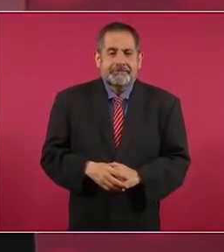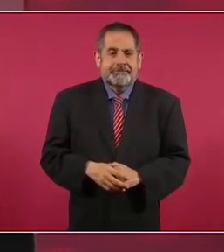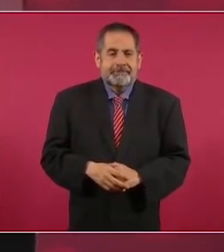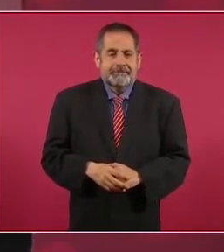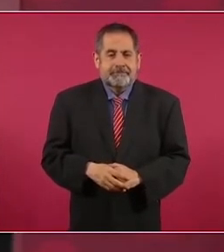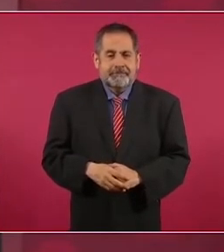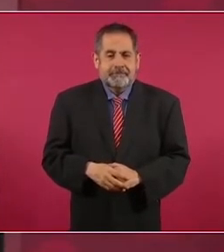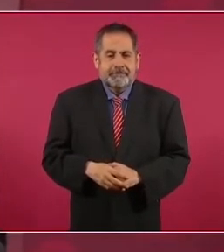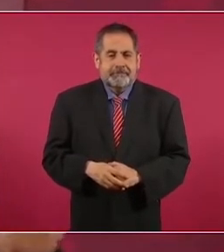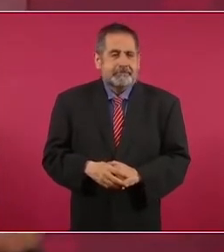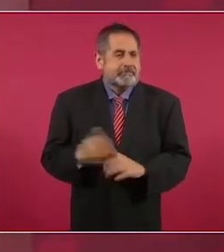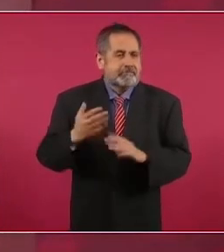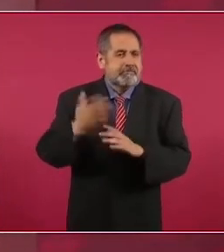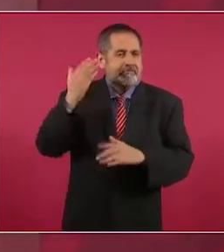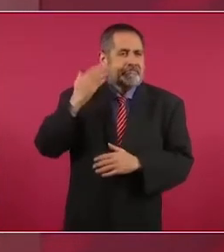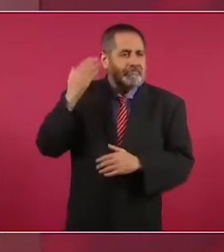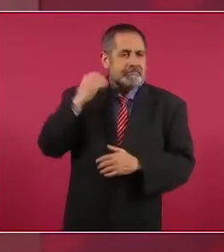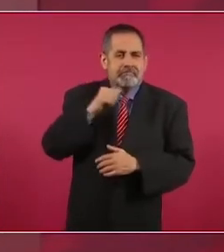como nunca